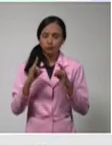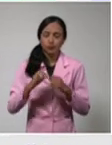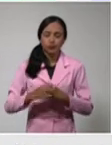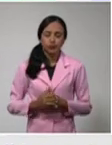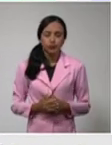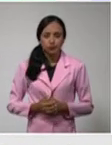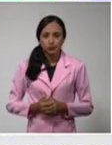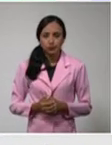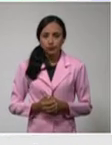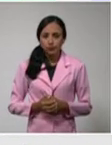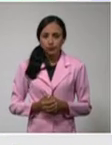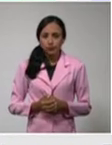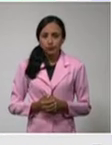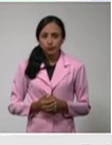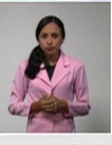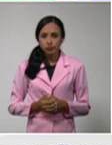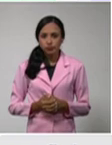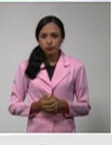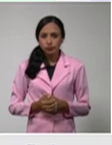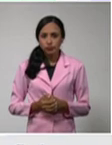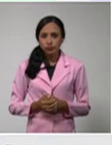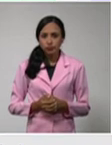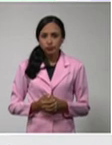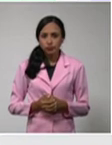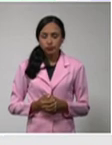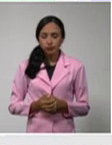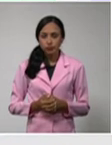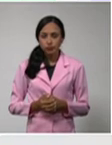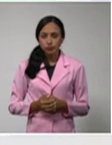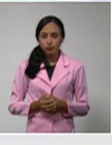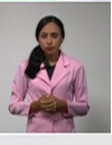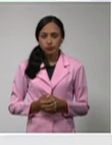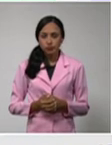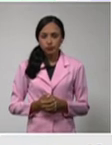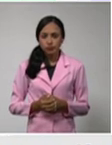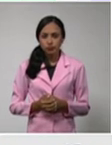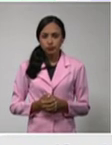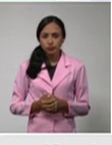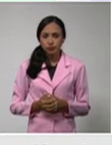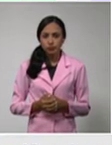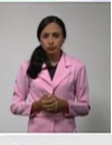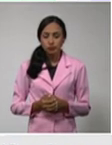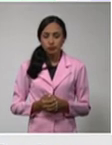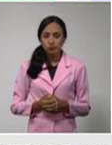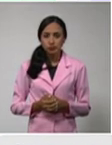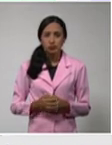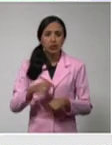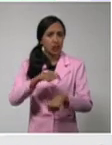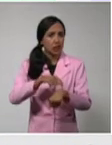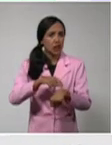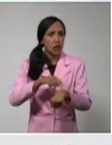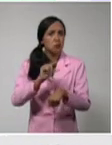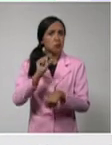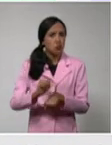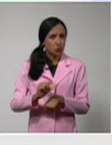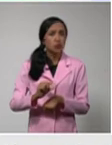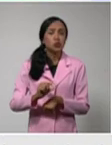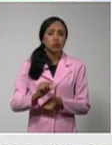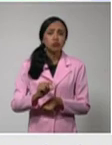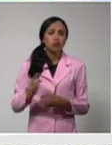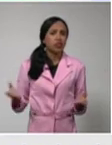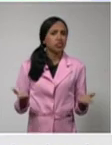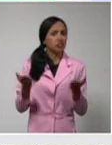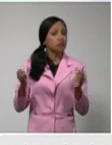reanimación cardiopulmonar. Realmente tuvo una estadía breve y una evolución muy tórpida. Lamentamos